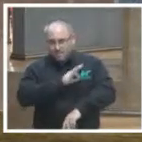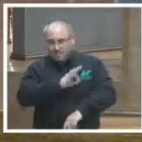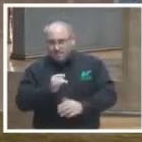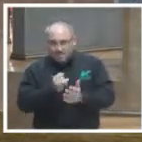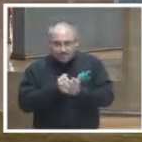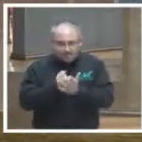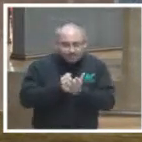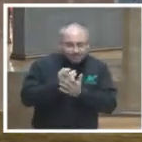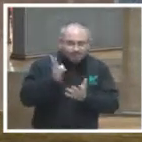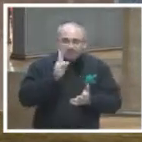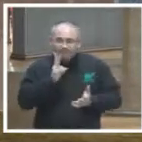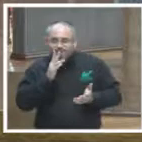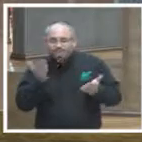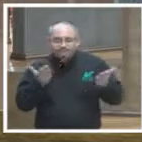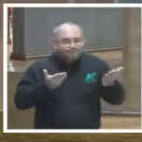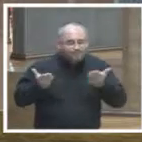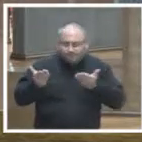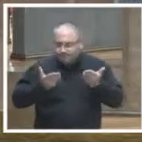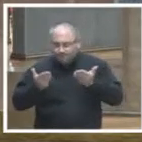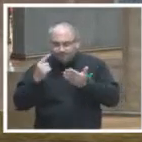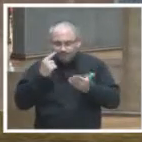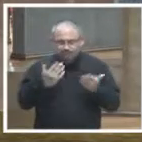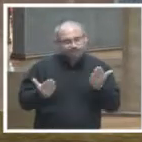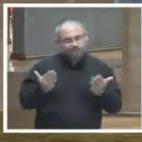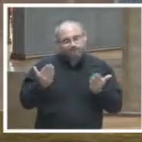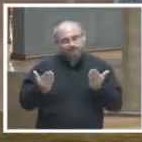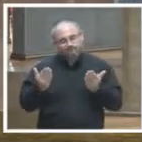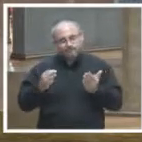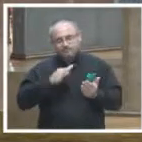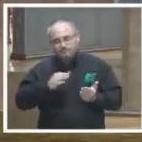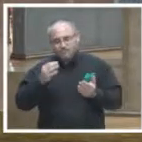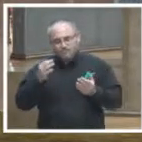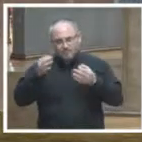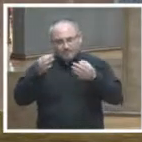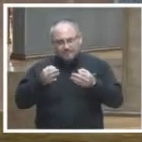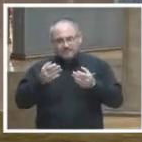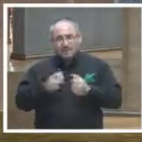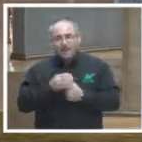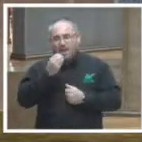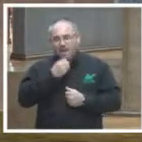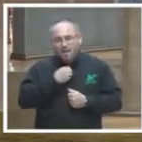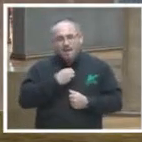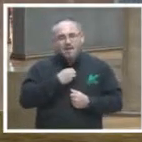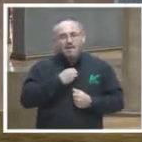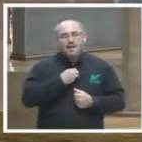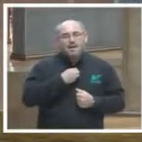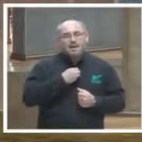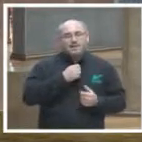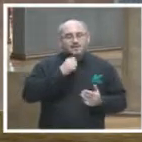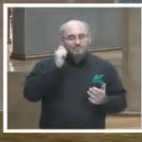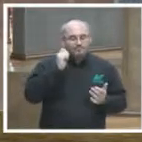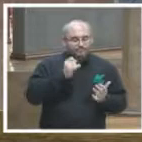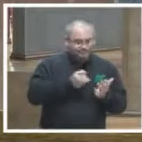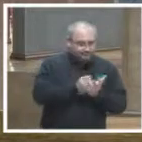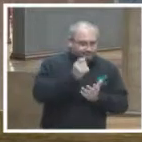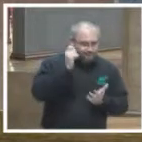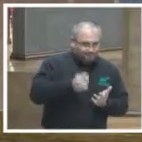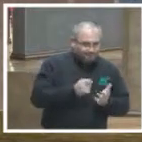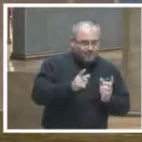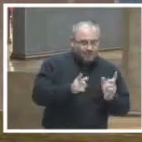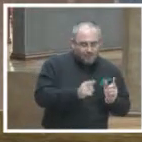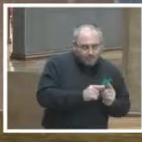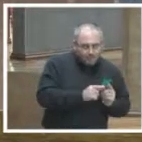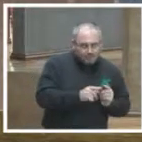desarrollo pero pues aunque tengamos sentencias cortas y aunque estén en los portales de internet